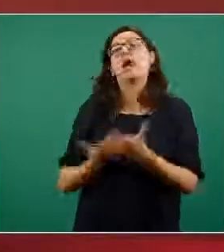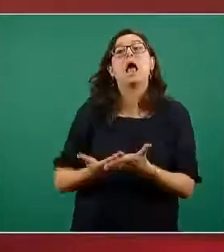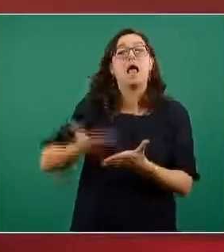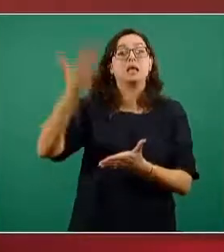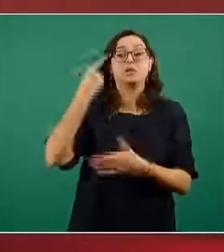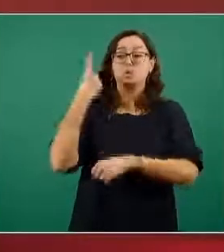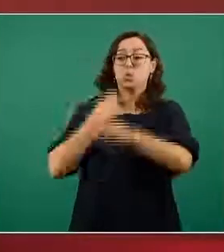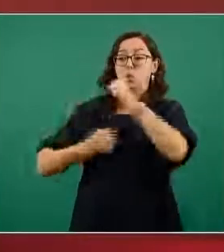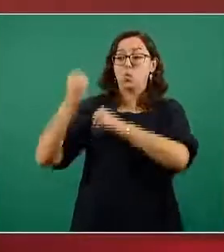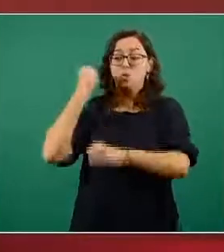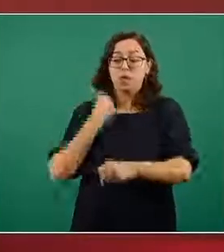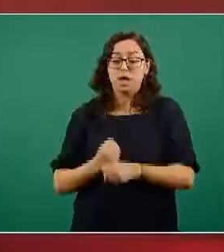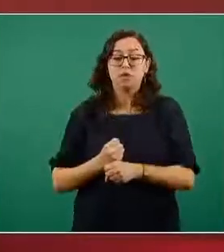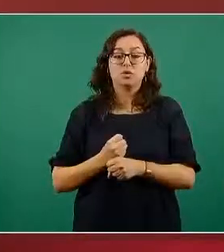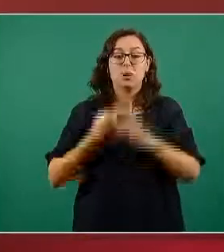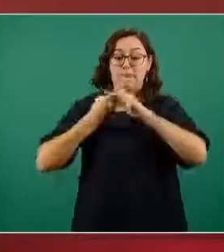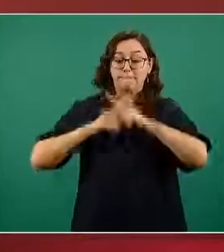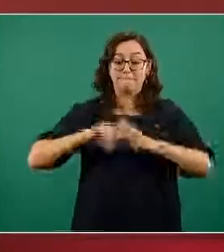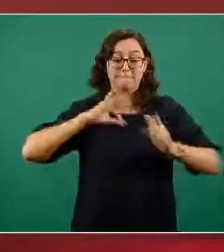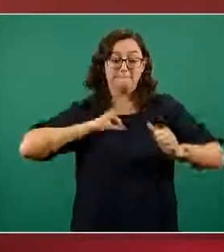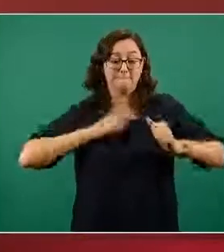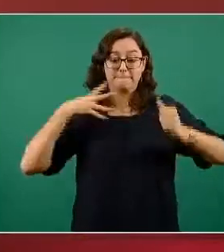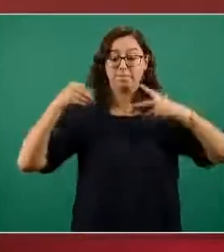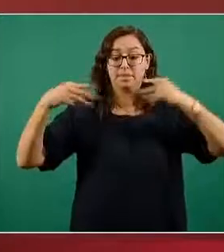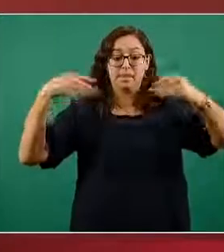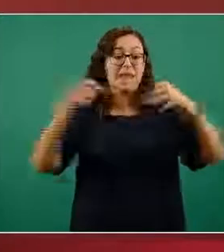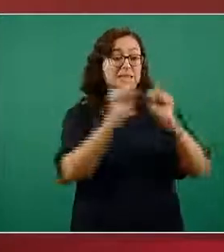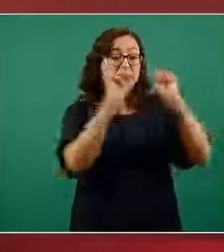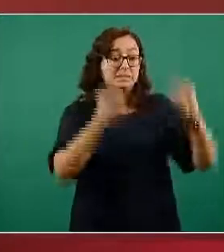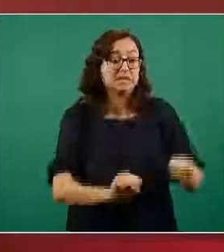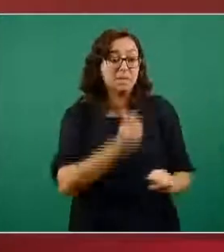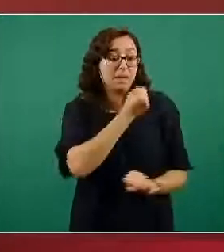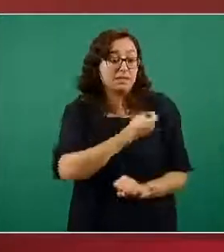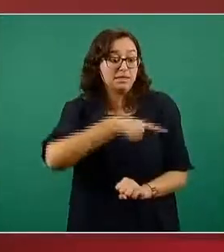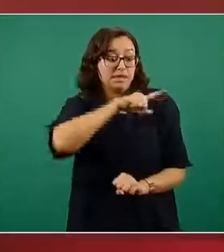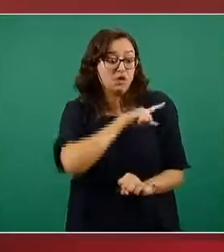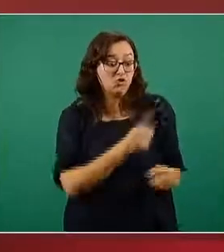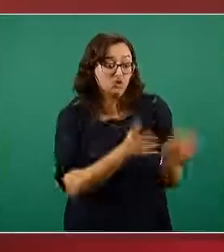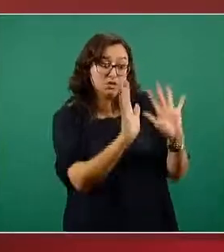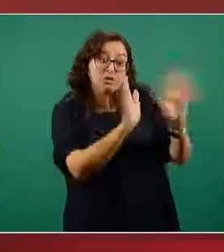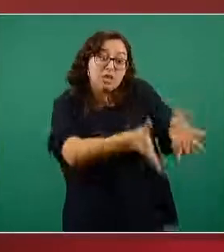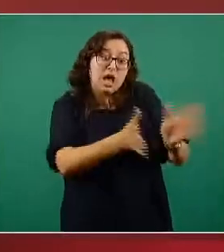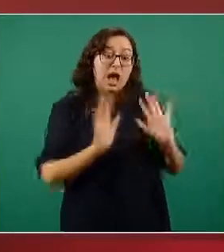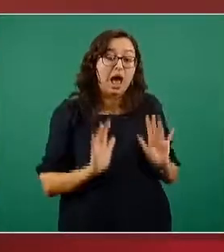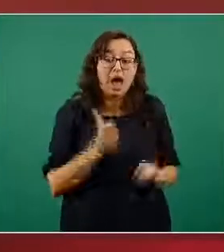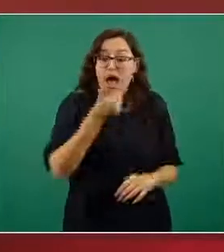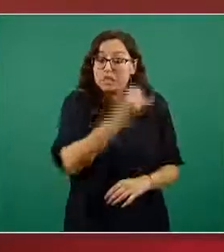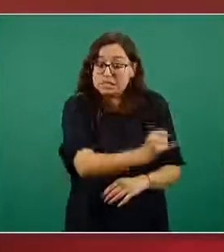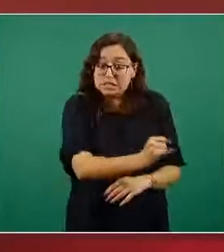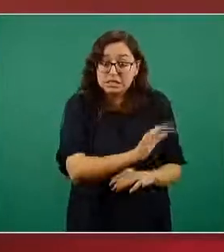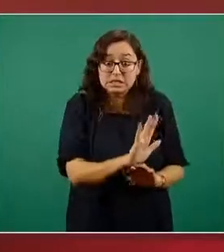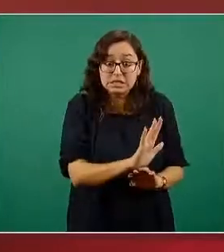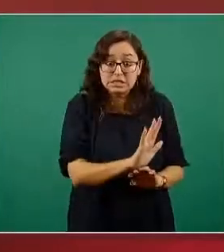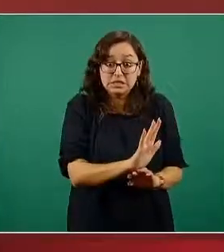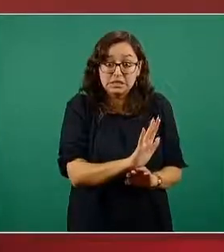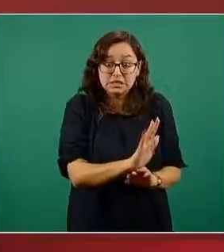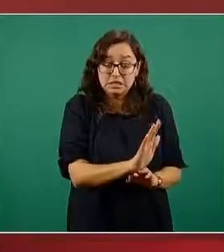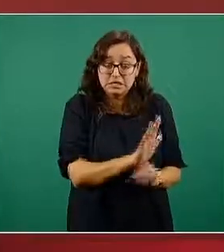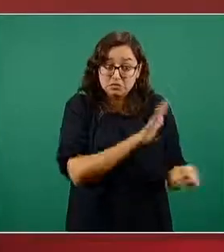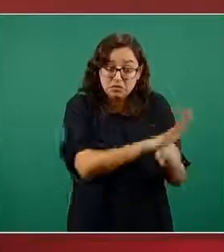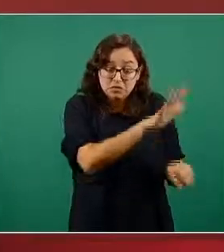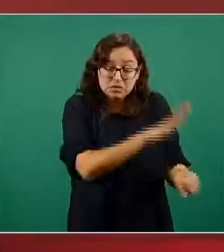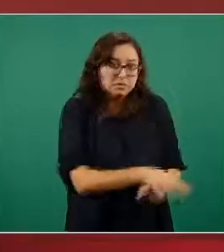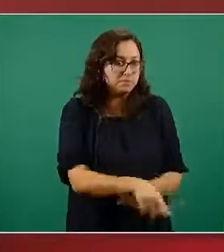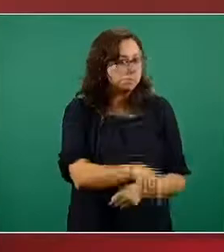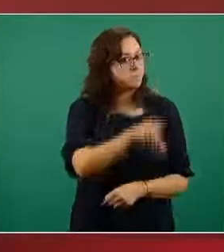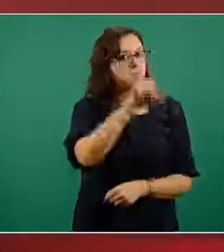que había estado históricamente abandonado en déficit con una subinversión falta de hospitales falta de personal por